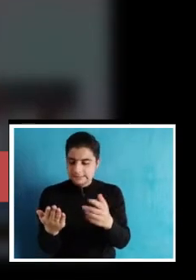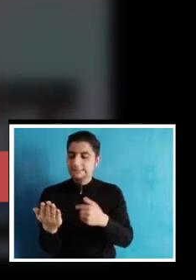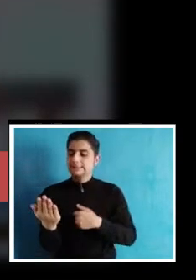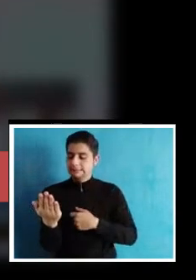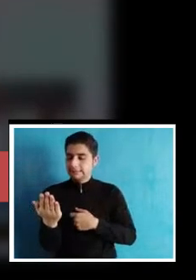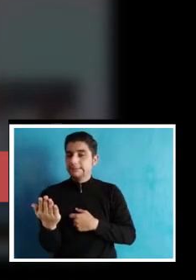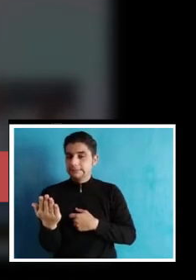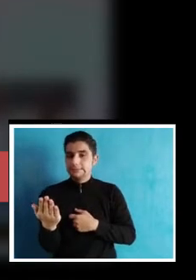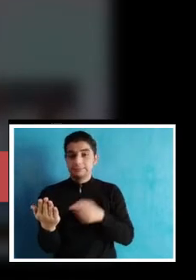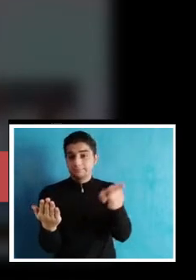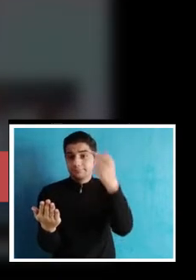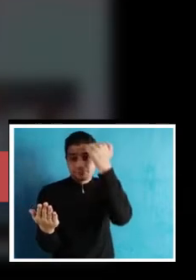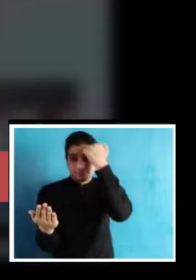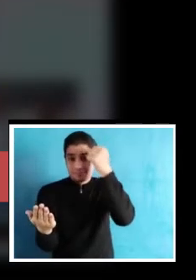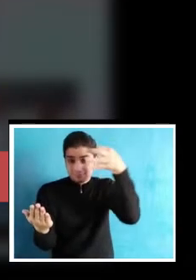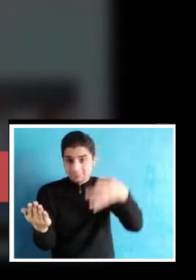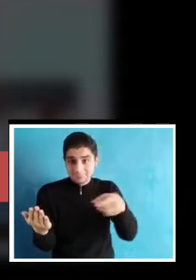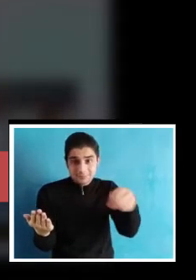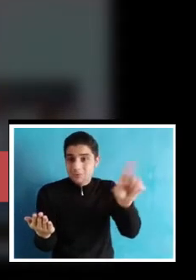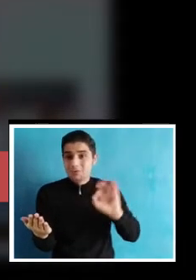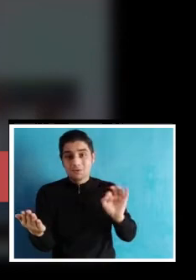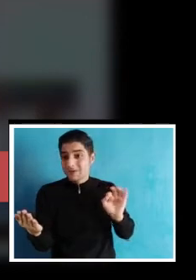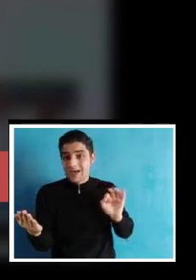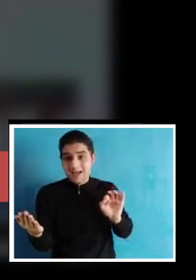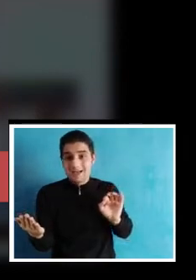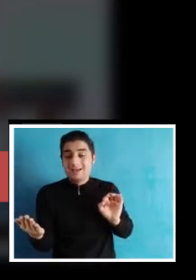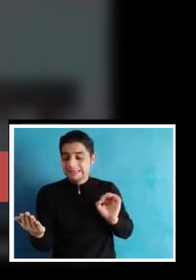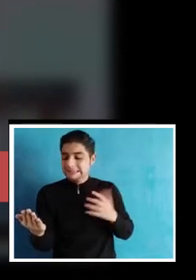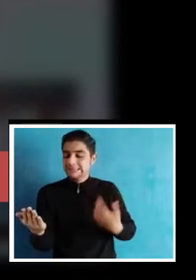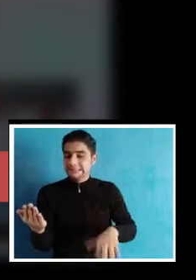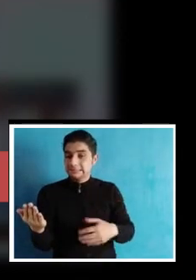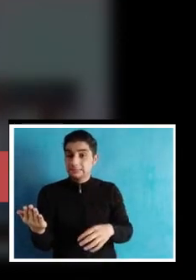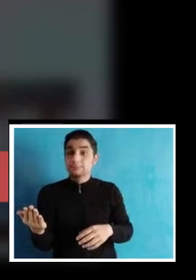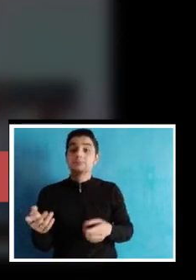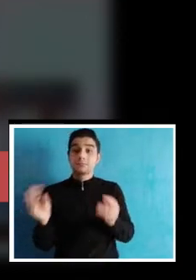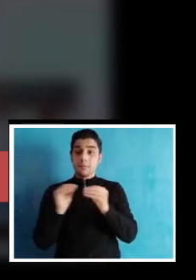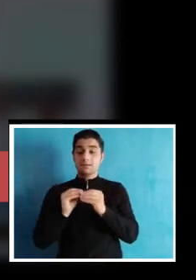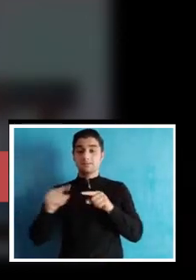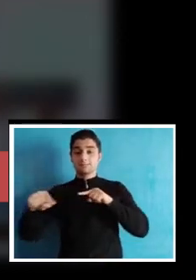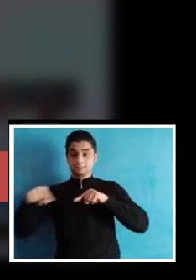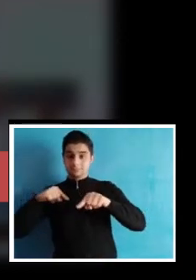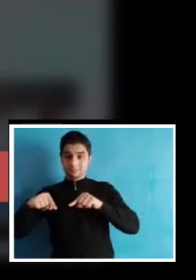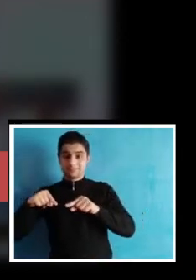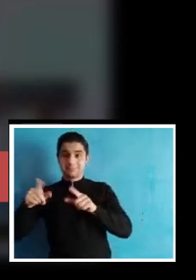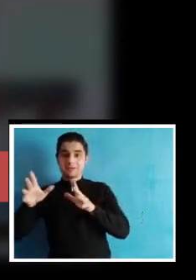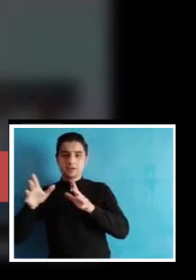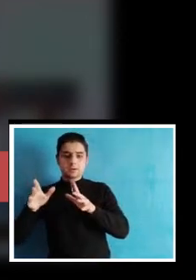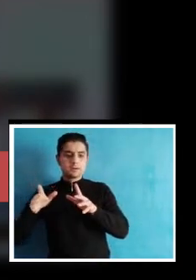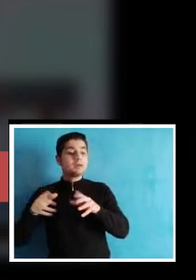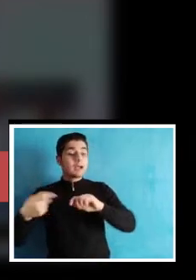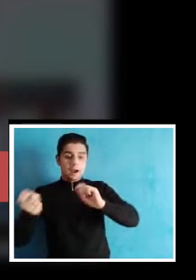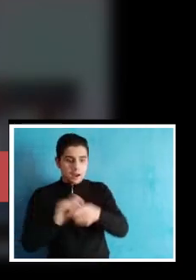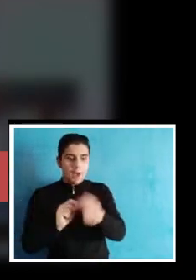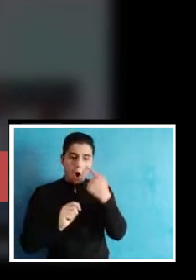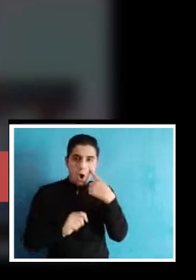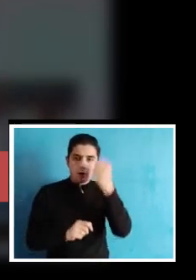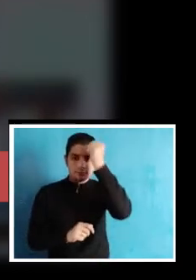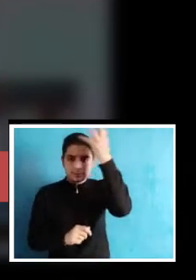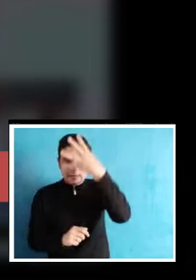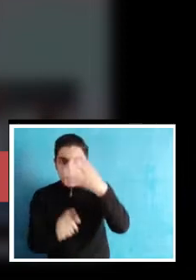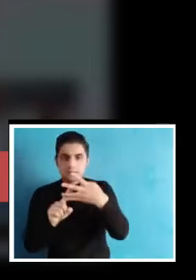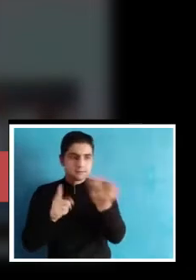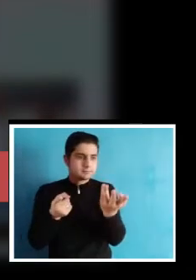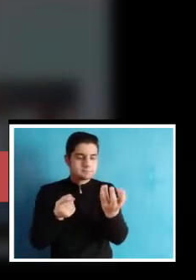retamos de otros tantos porque ellos no son maestros. Y aún más, los directivos que nos invitaban a cambiar programaciones